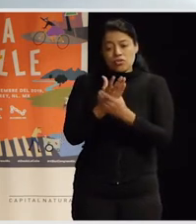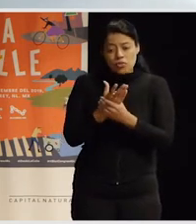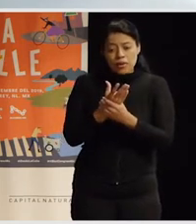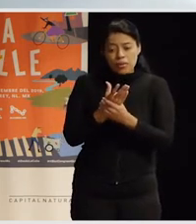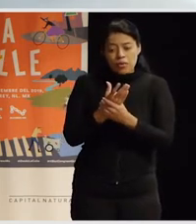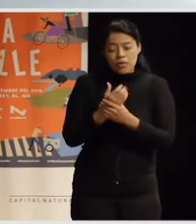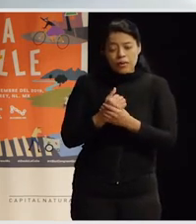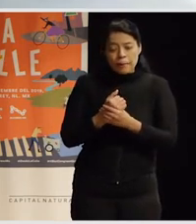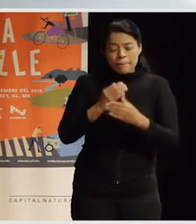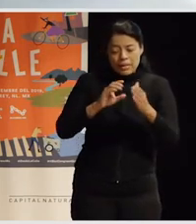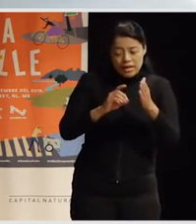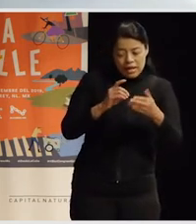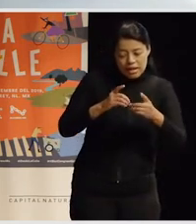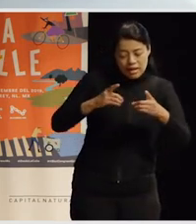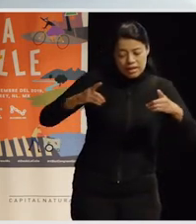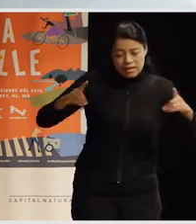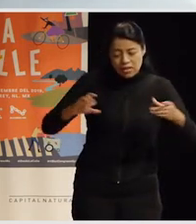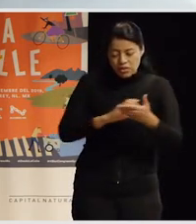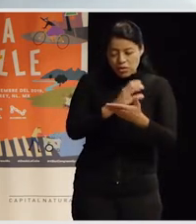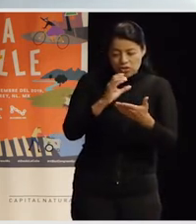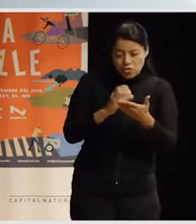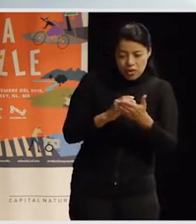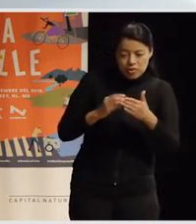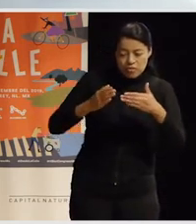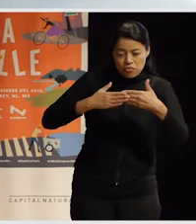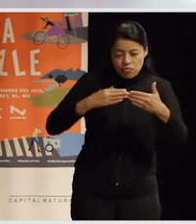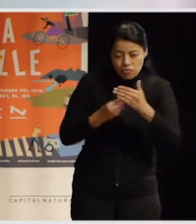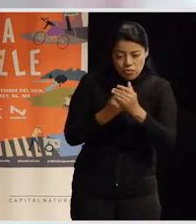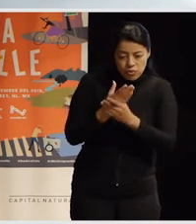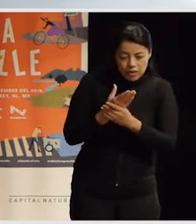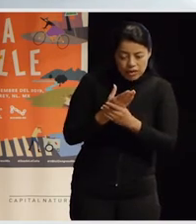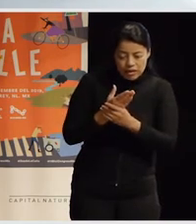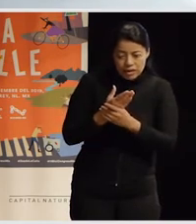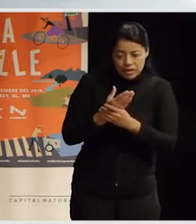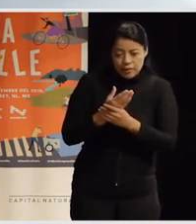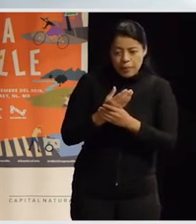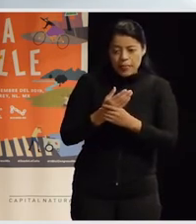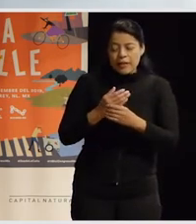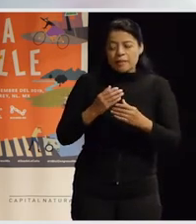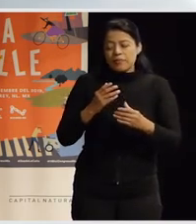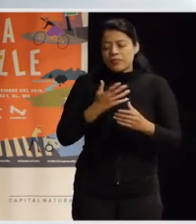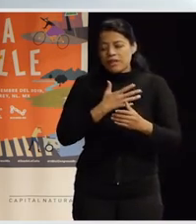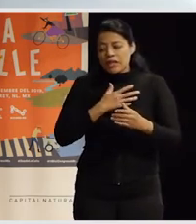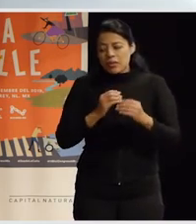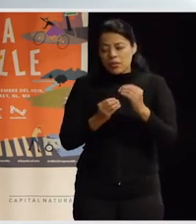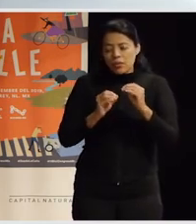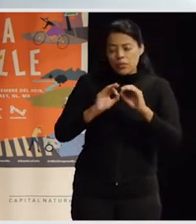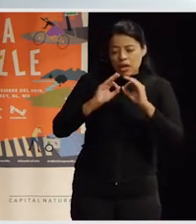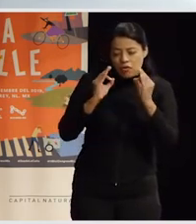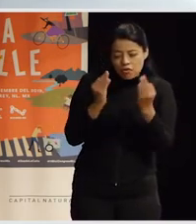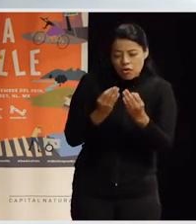referente para el desarrollo de la ciudad moderna, que sobre todo, o sea, digamos que tiene como su versión más culmen en los Estados